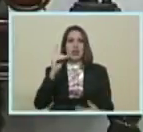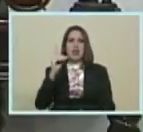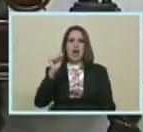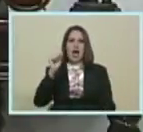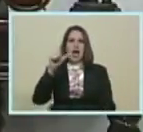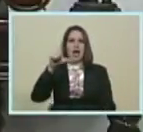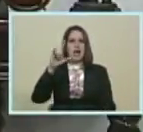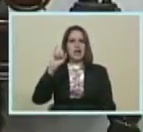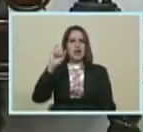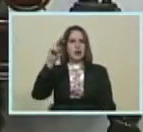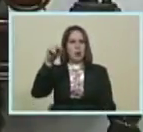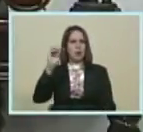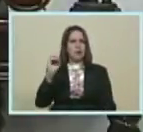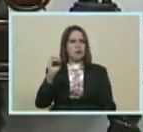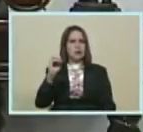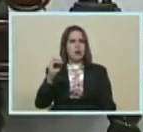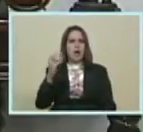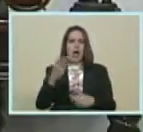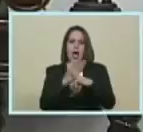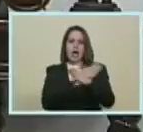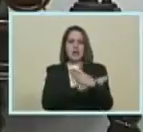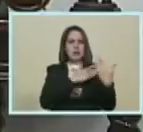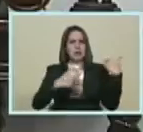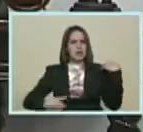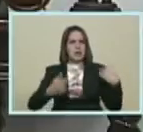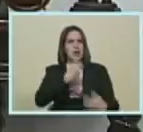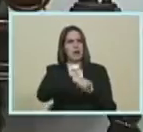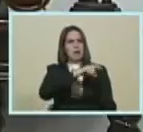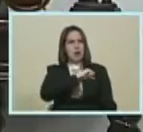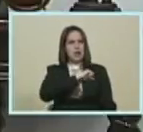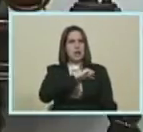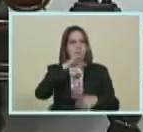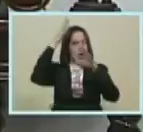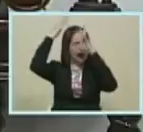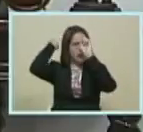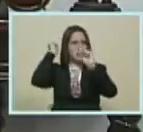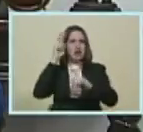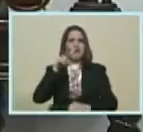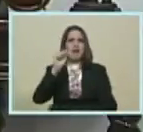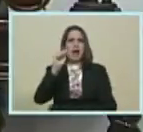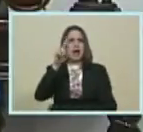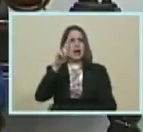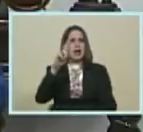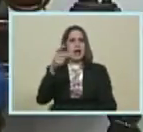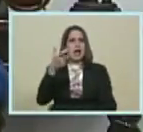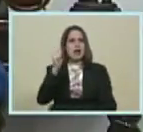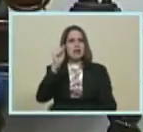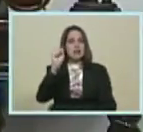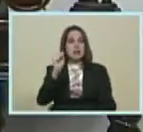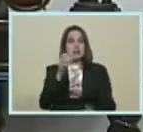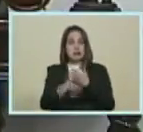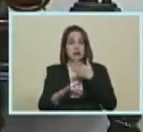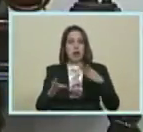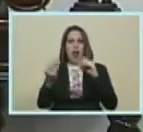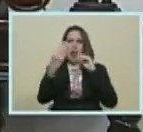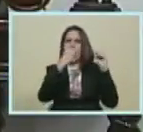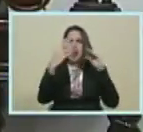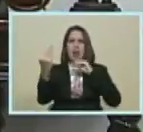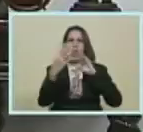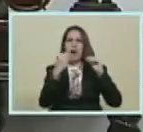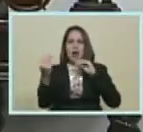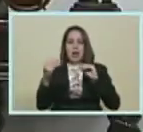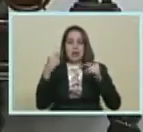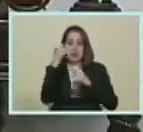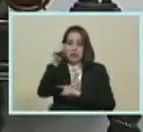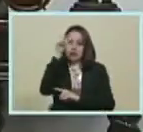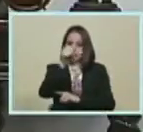Ante el expresidente Zapatero Ante el canciller Vargas En el marco De las conversaciones Que hemos sostenido Todas estas semanas